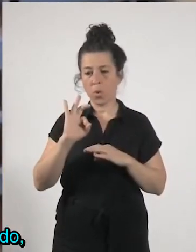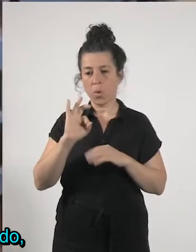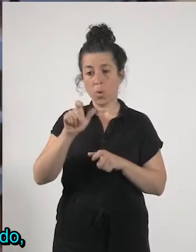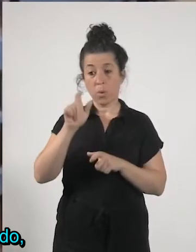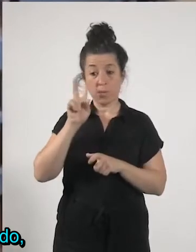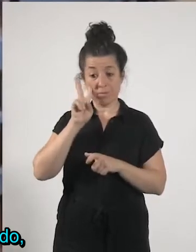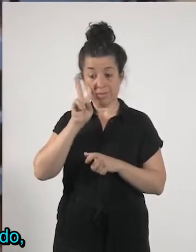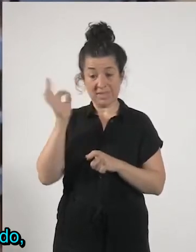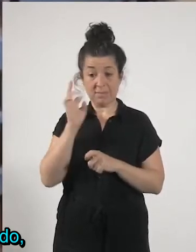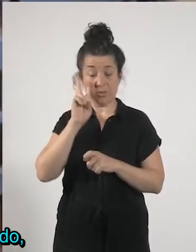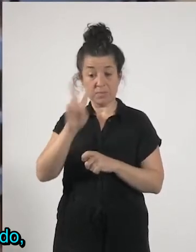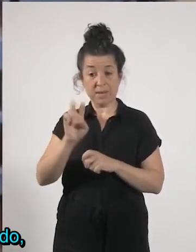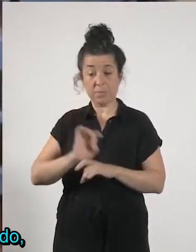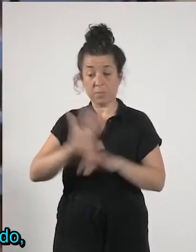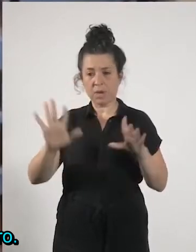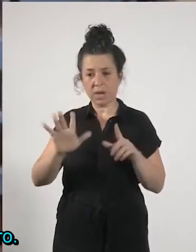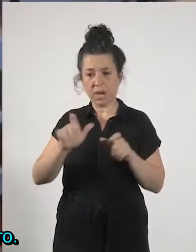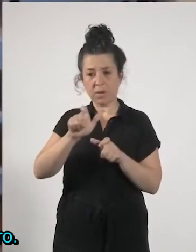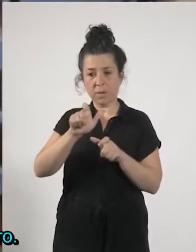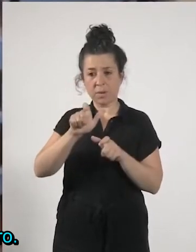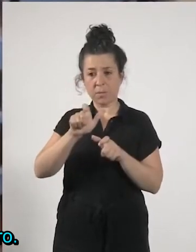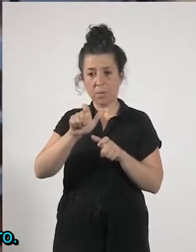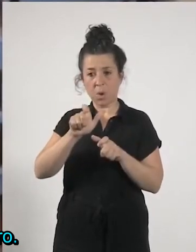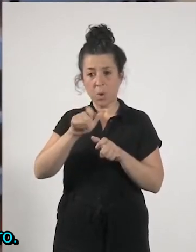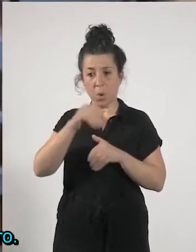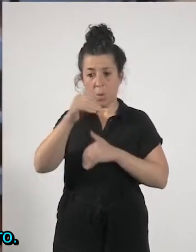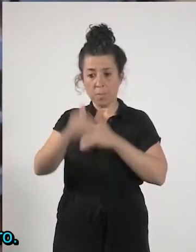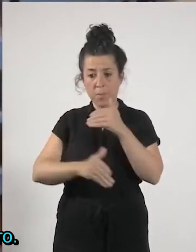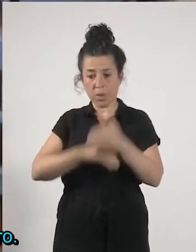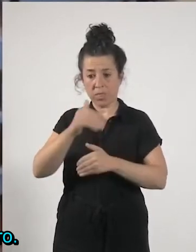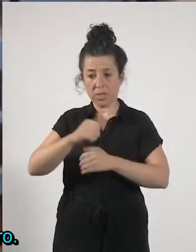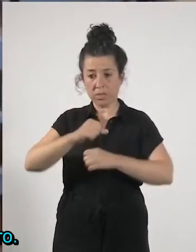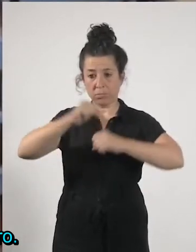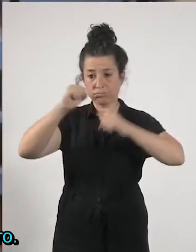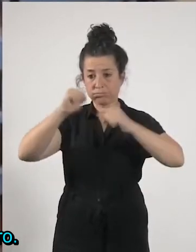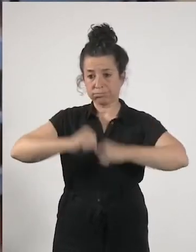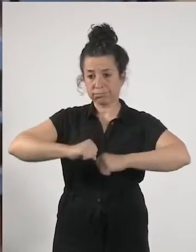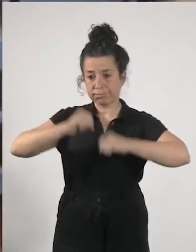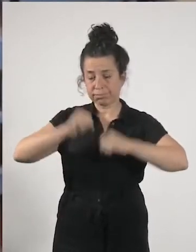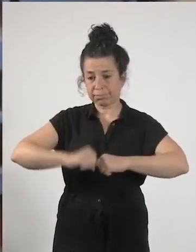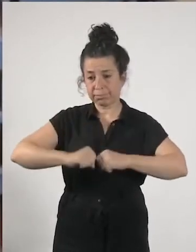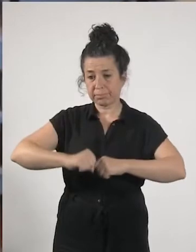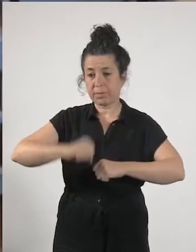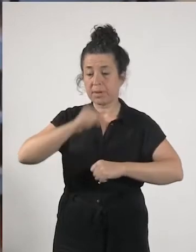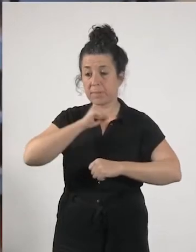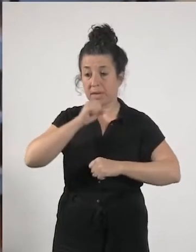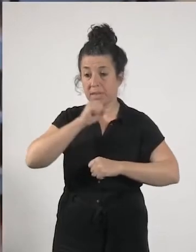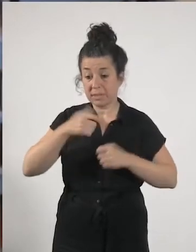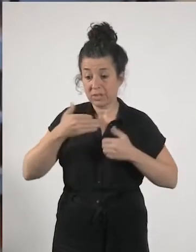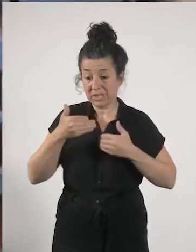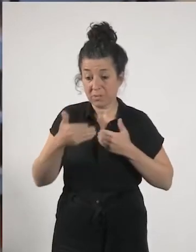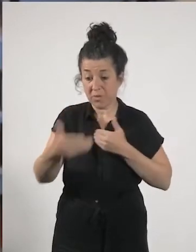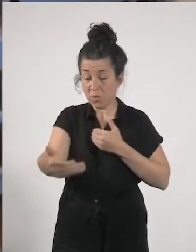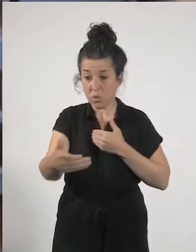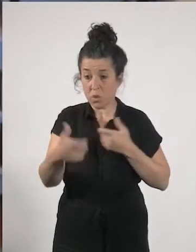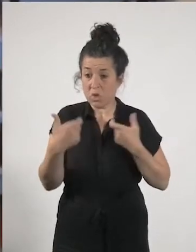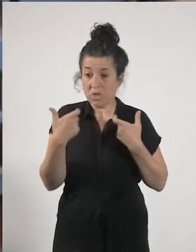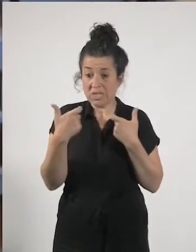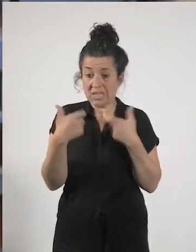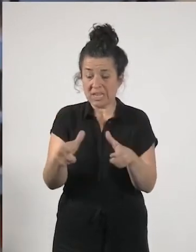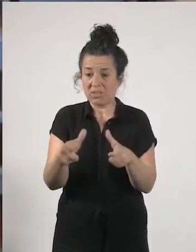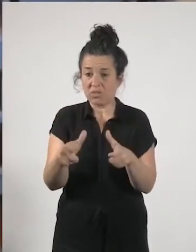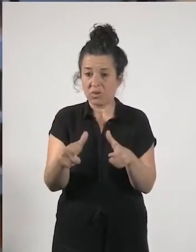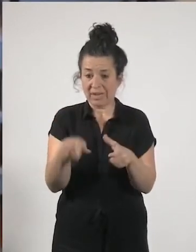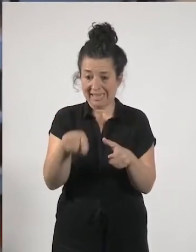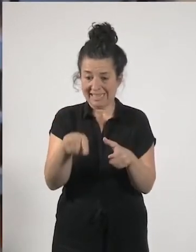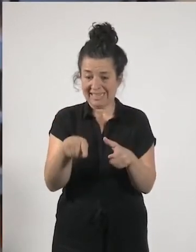que estamos teniendo pues son sectores con mucho futuro y bueno pues habría que ir un